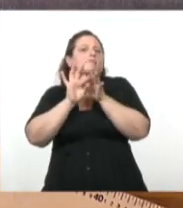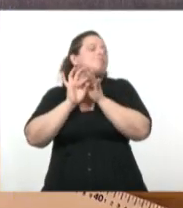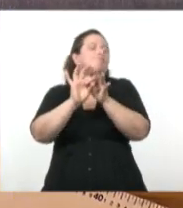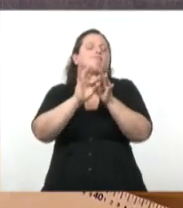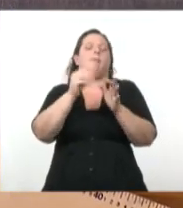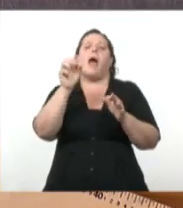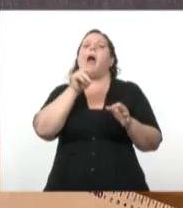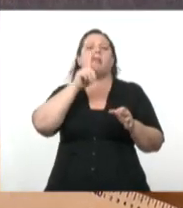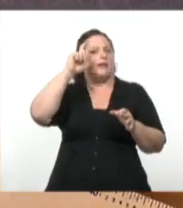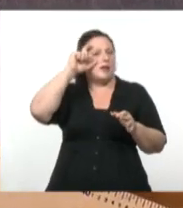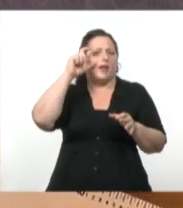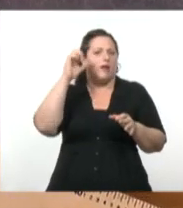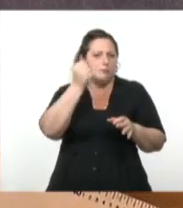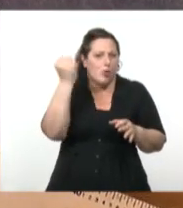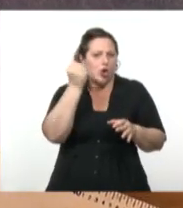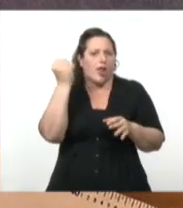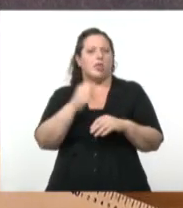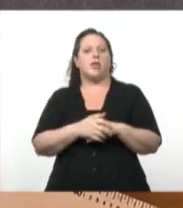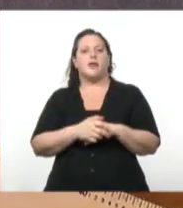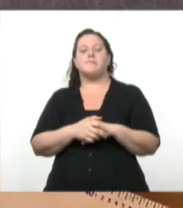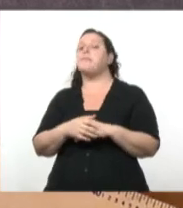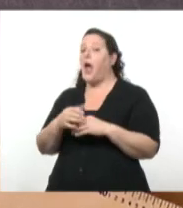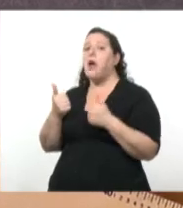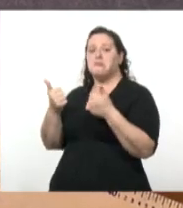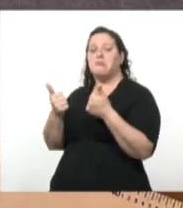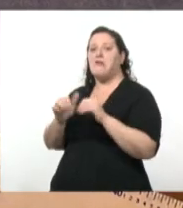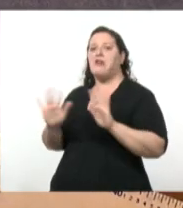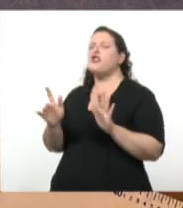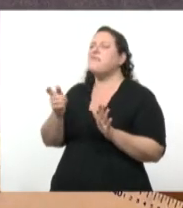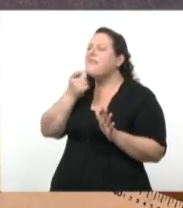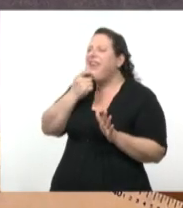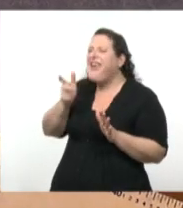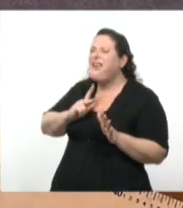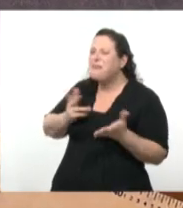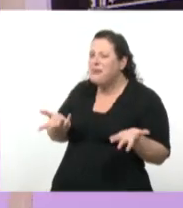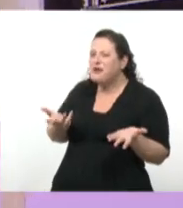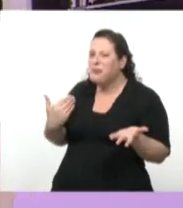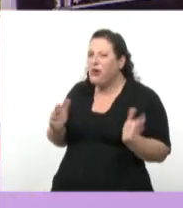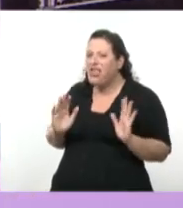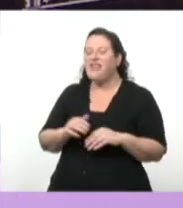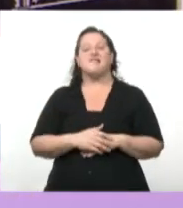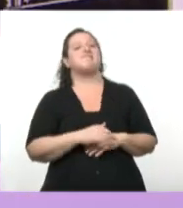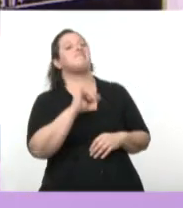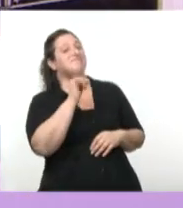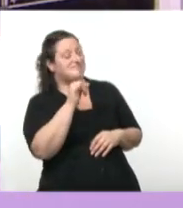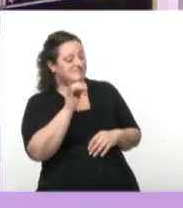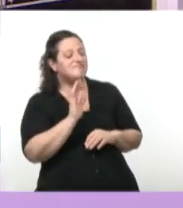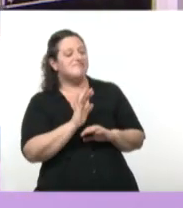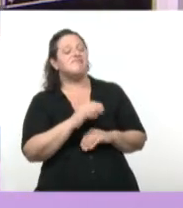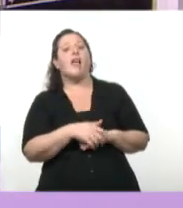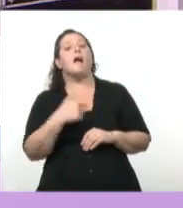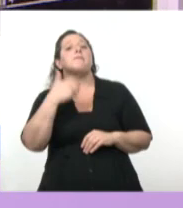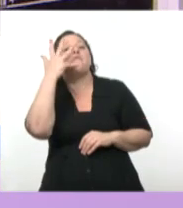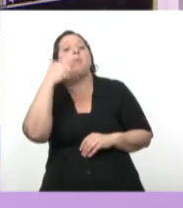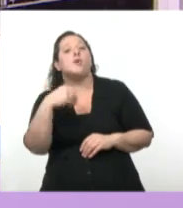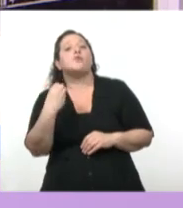Perfecto. ¿Y algunos ejemplos que nos puedas dar? Bueno, lo que me gustaría que hagamos